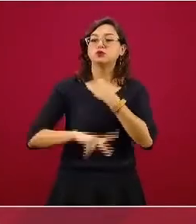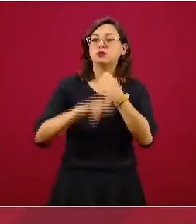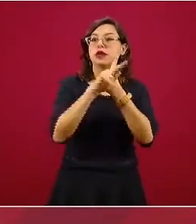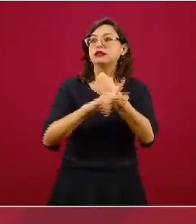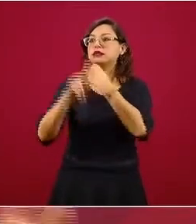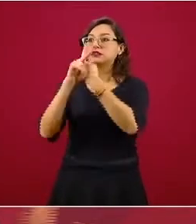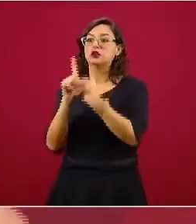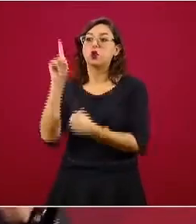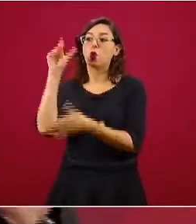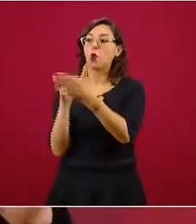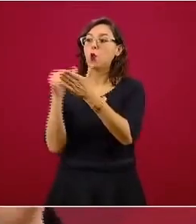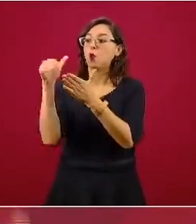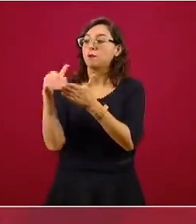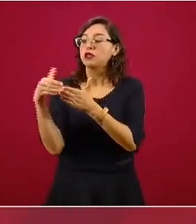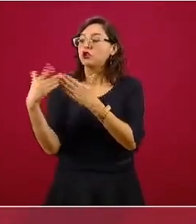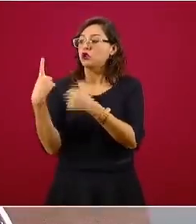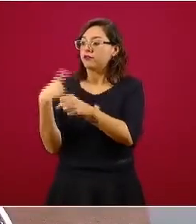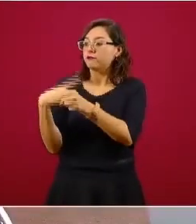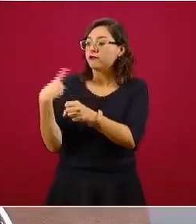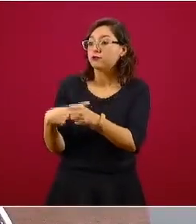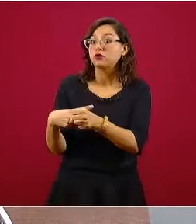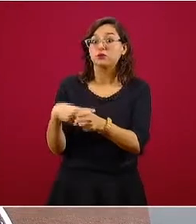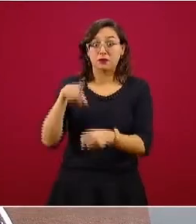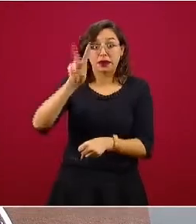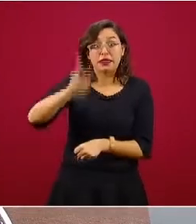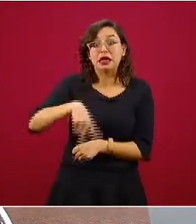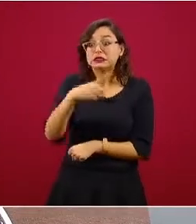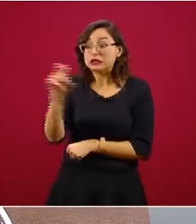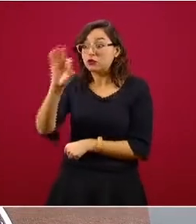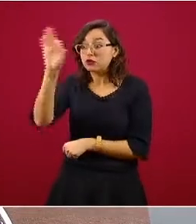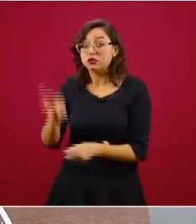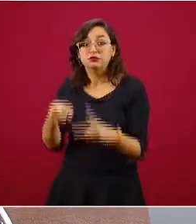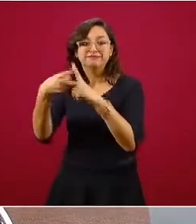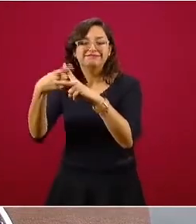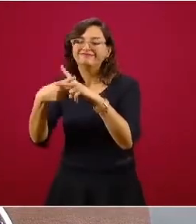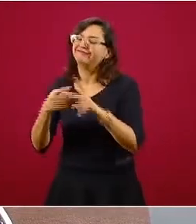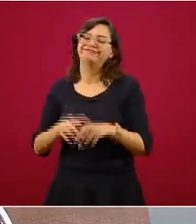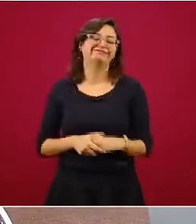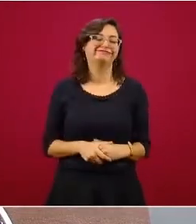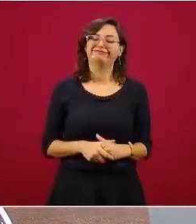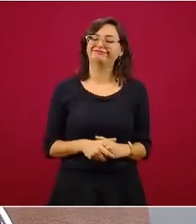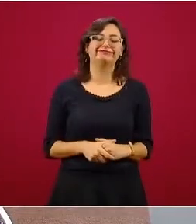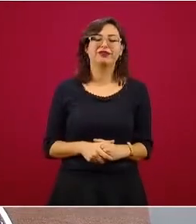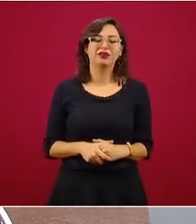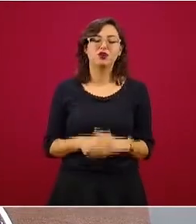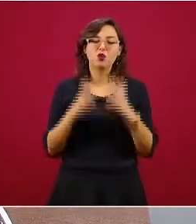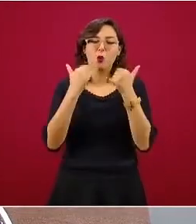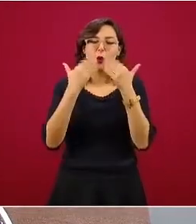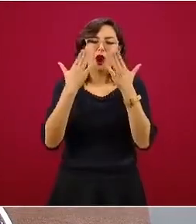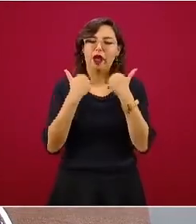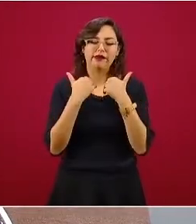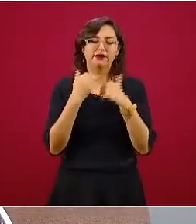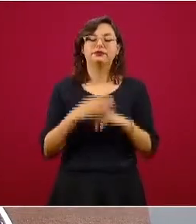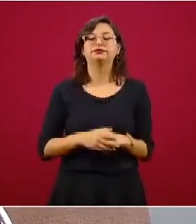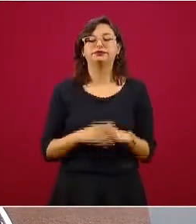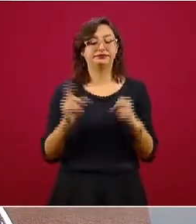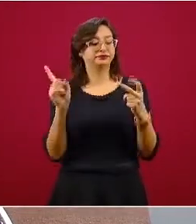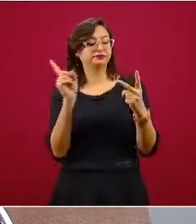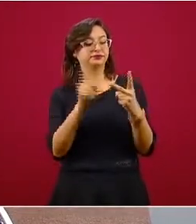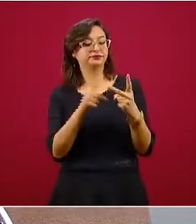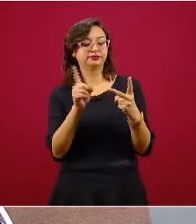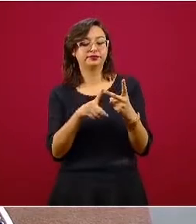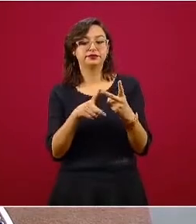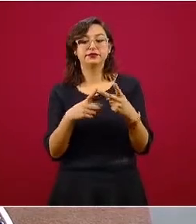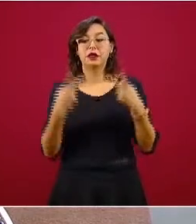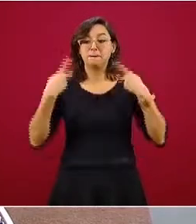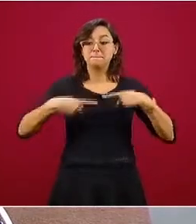casos. Pero lejos están de ser todos los casos. Segunda y más importante razón. Si las personas con